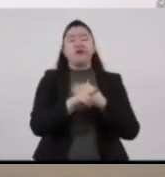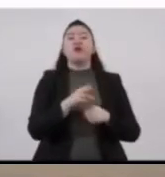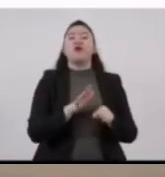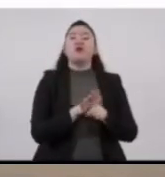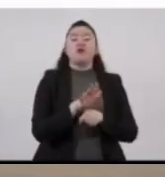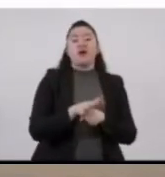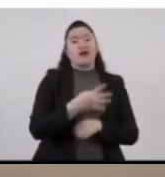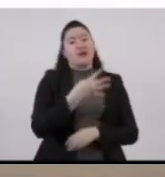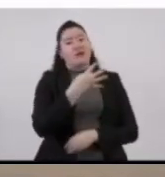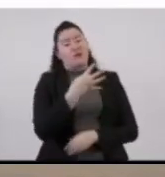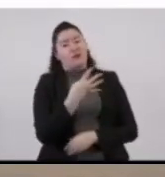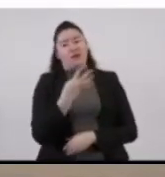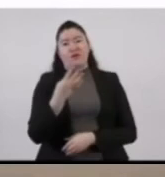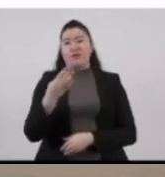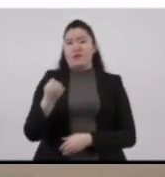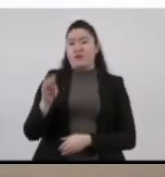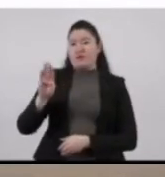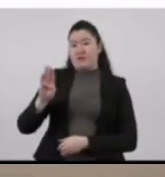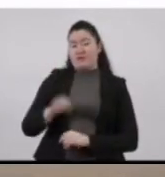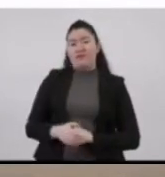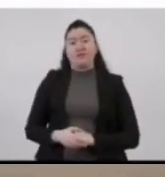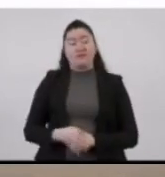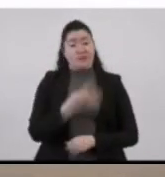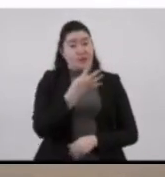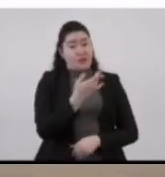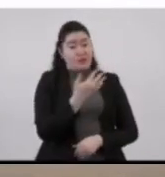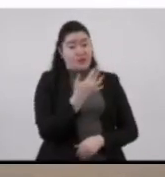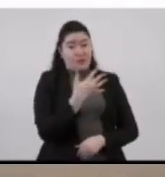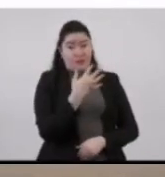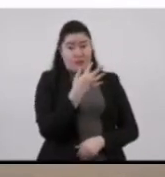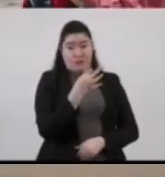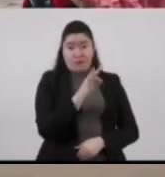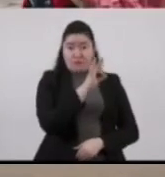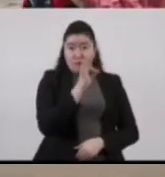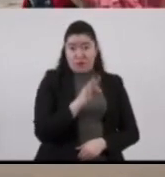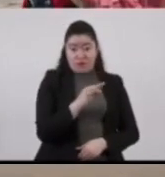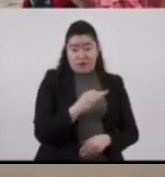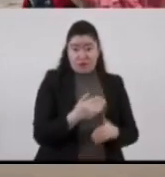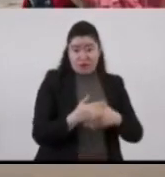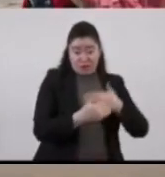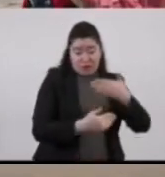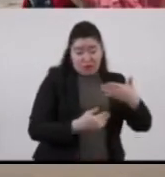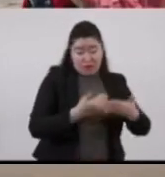9, línea B. La línea 4 con un 55% de avance.